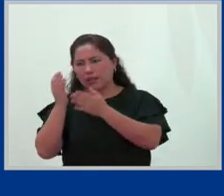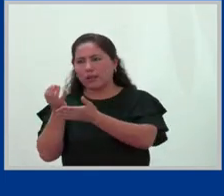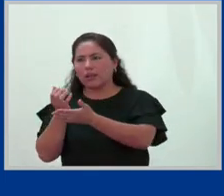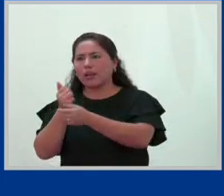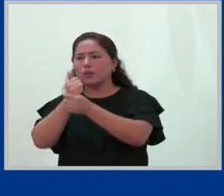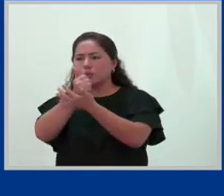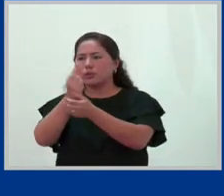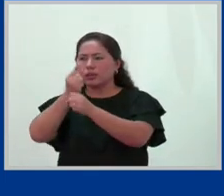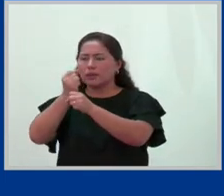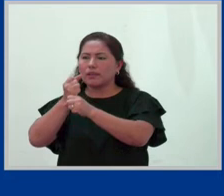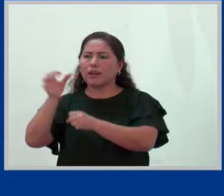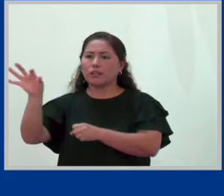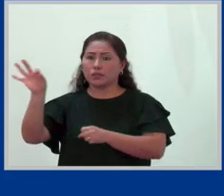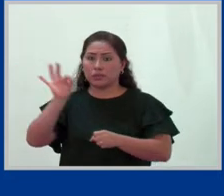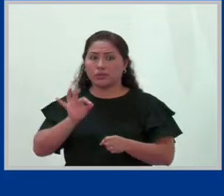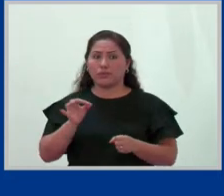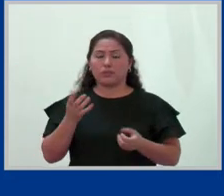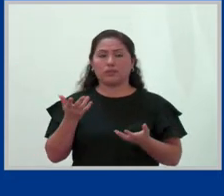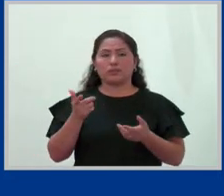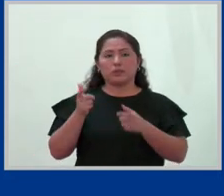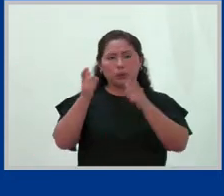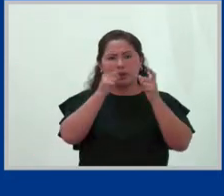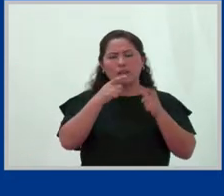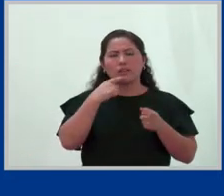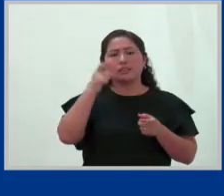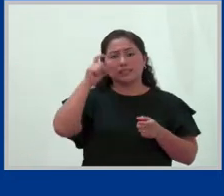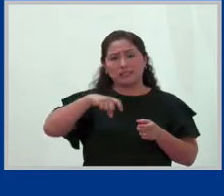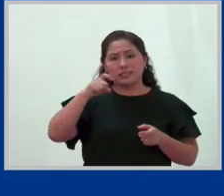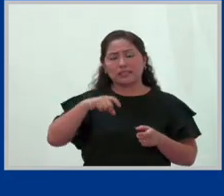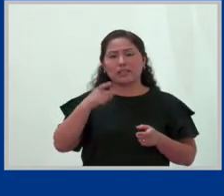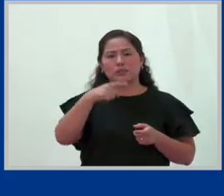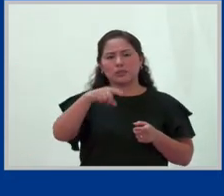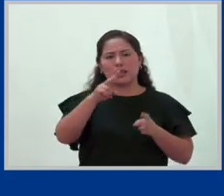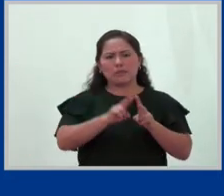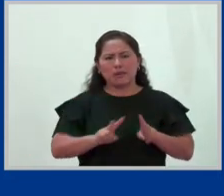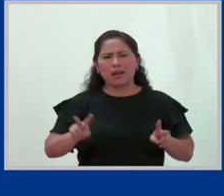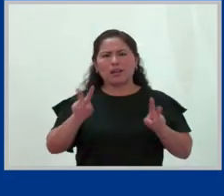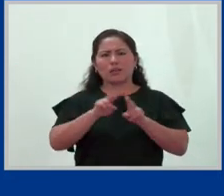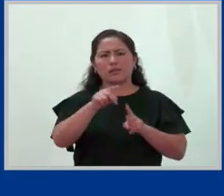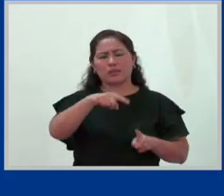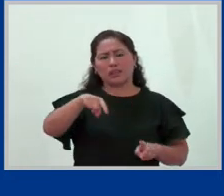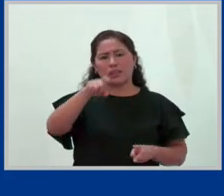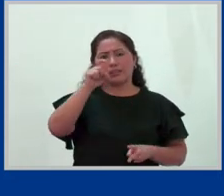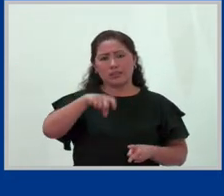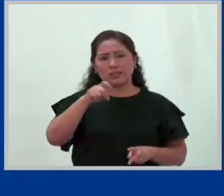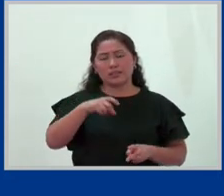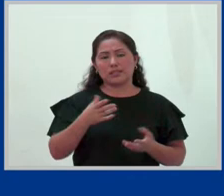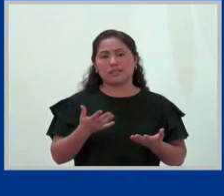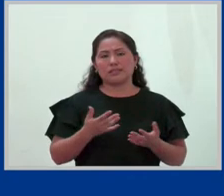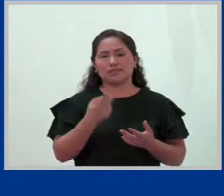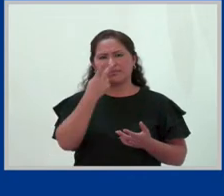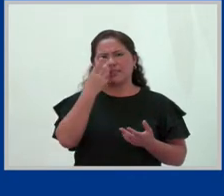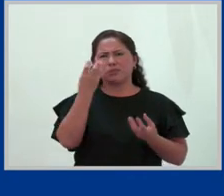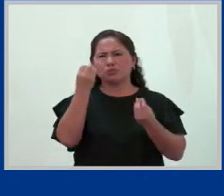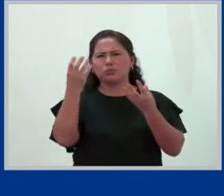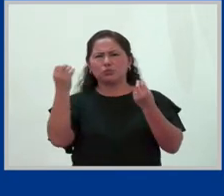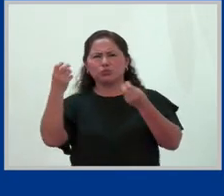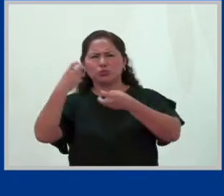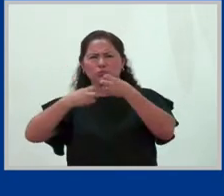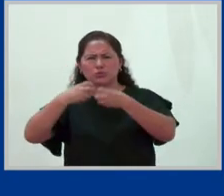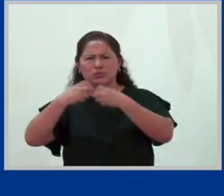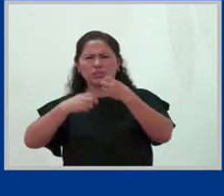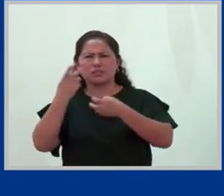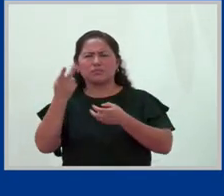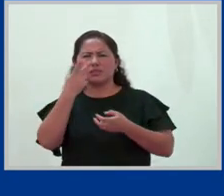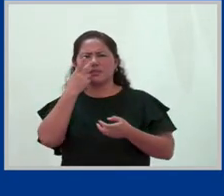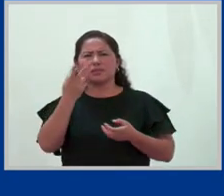indispensables y tenemos que darles el valor que se merecen, porque el gran problema que ha ocurrido es que nuestra sociedad ha evolucionado y